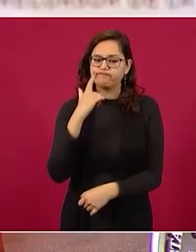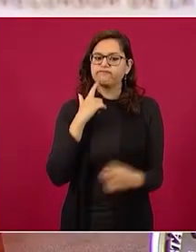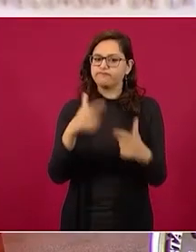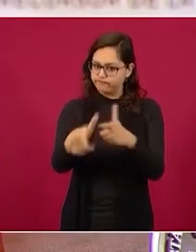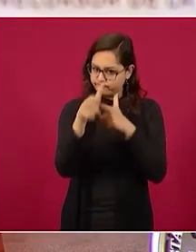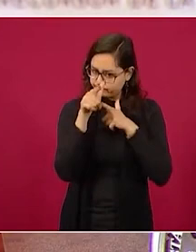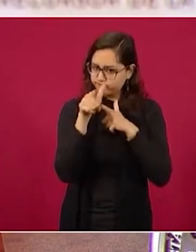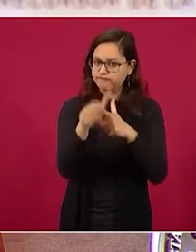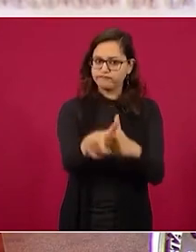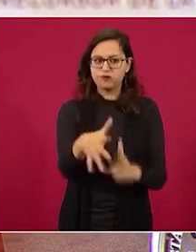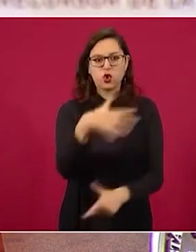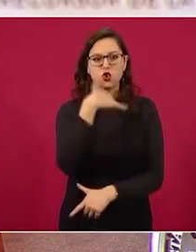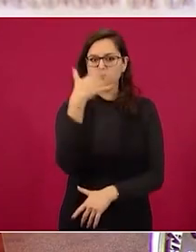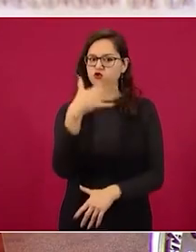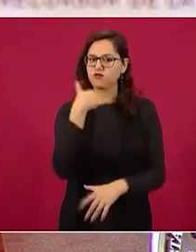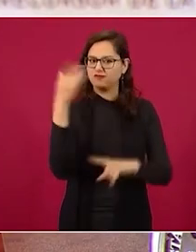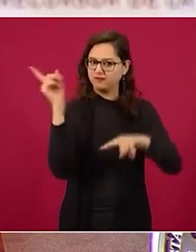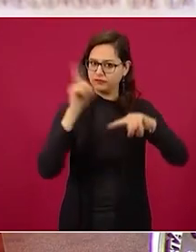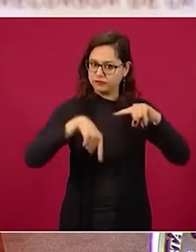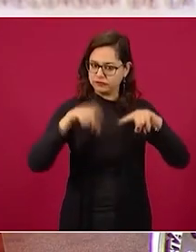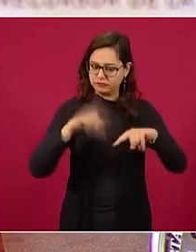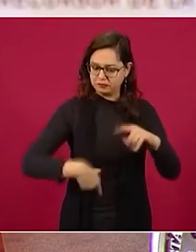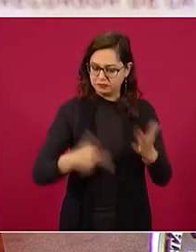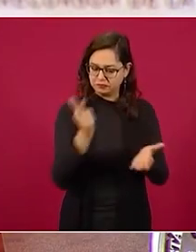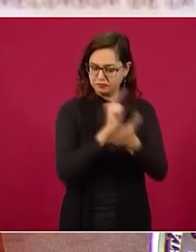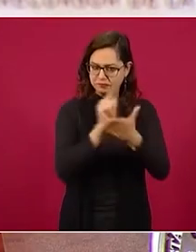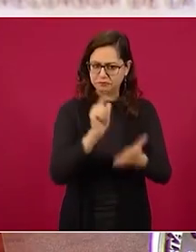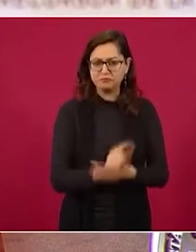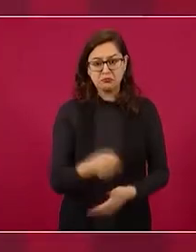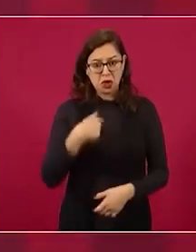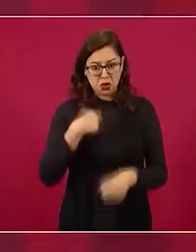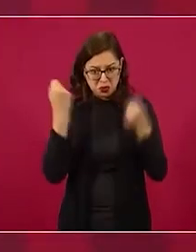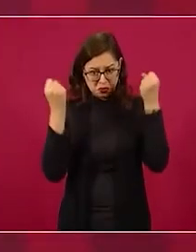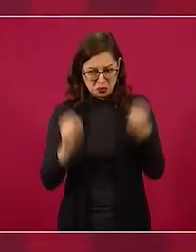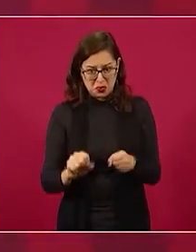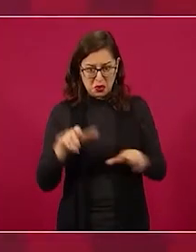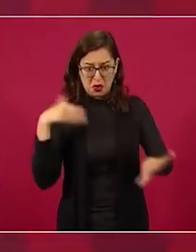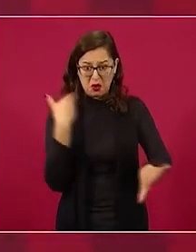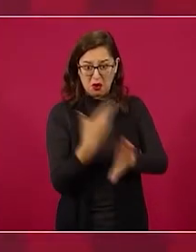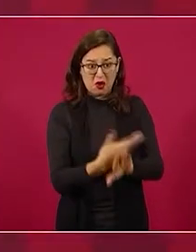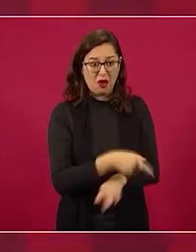y sin autoritarismo sin censura